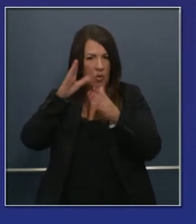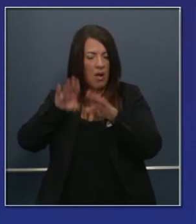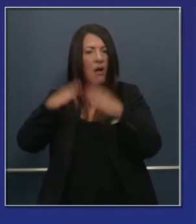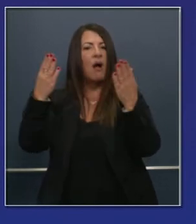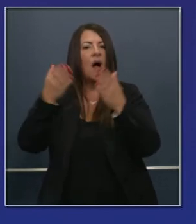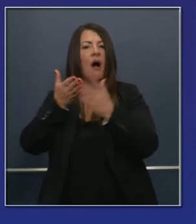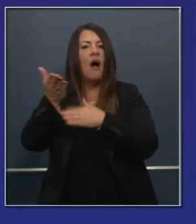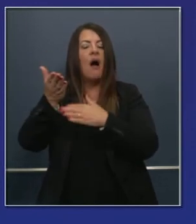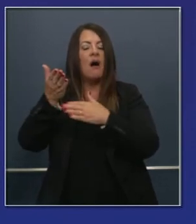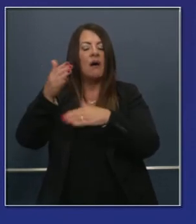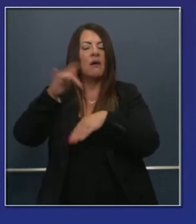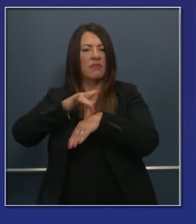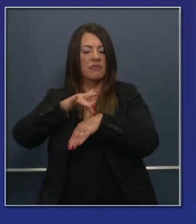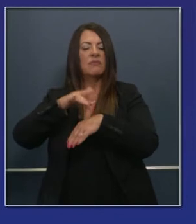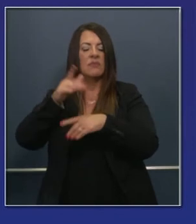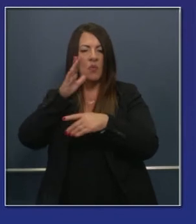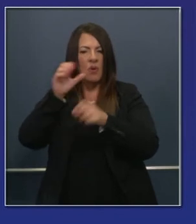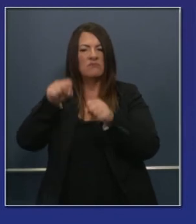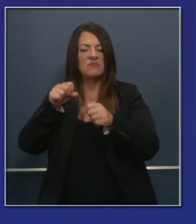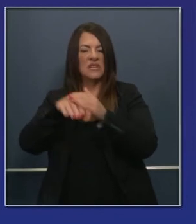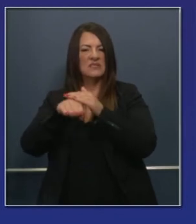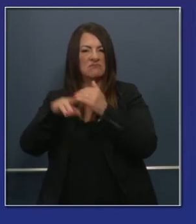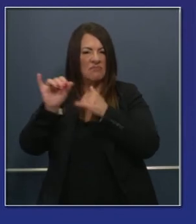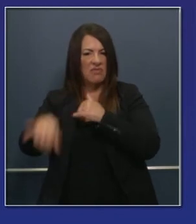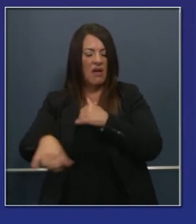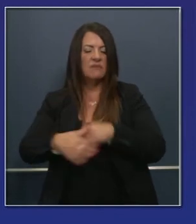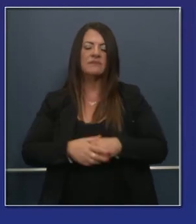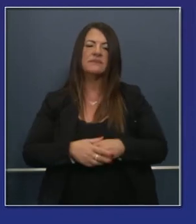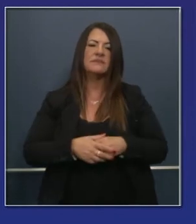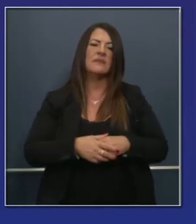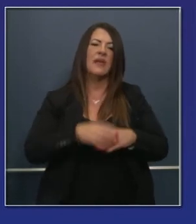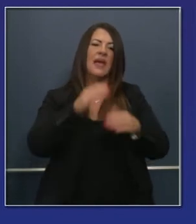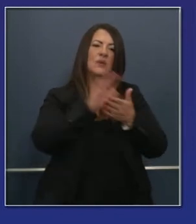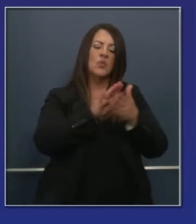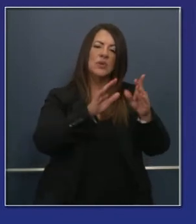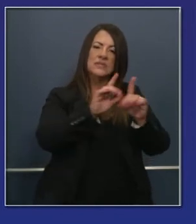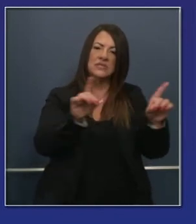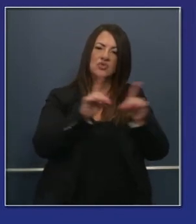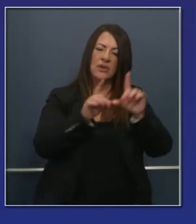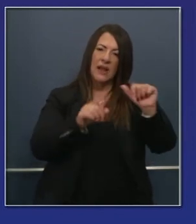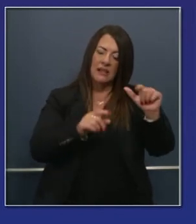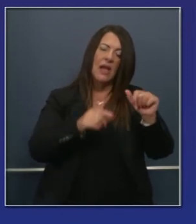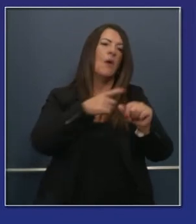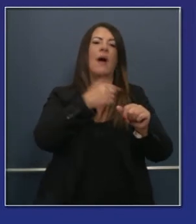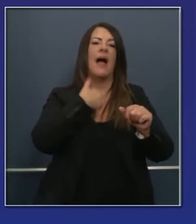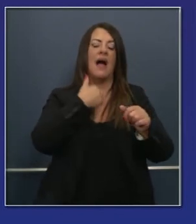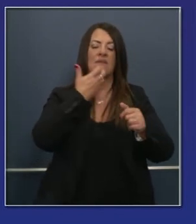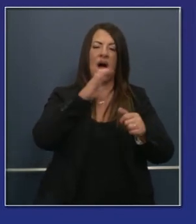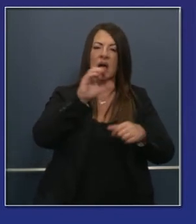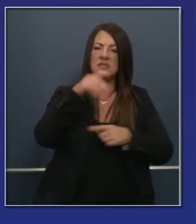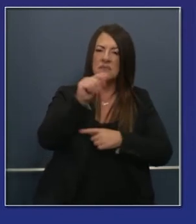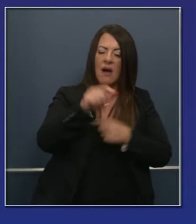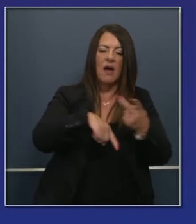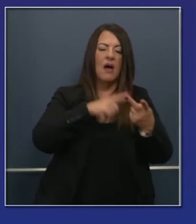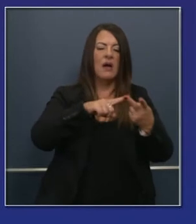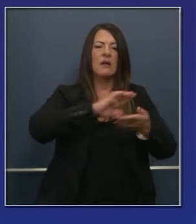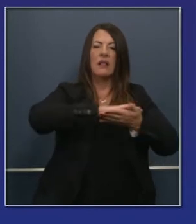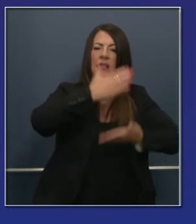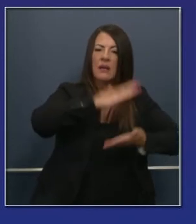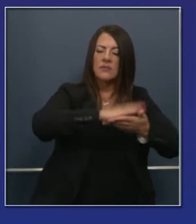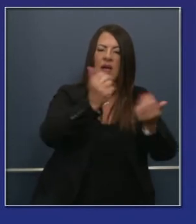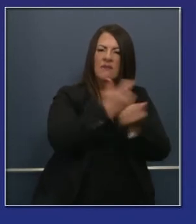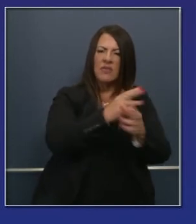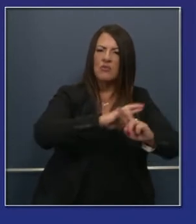necesitan en Long Beach. El primero de septiembre, el distrito tiene más que suficientes computadoras y hotspots para cada